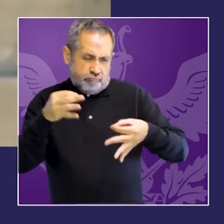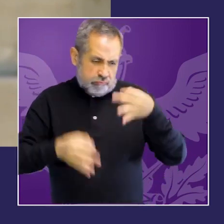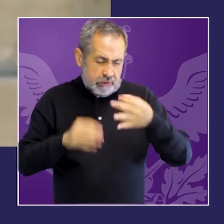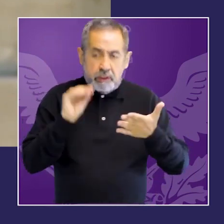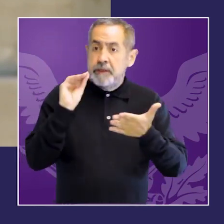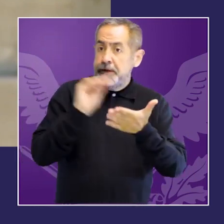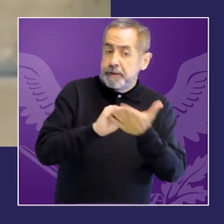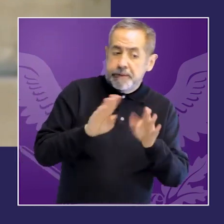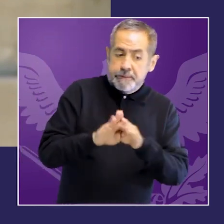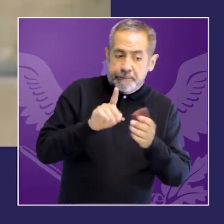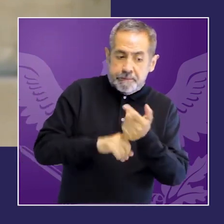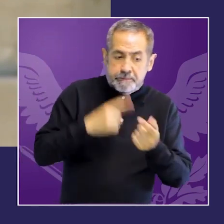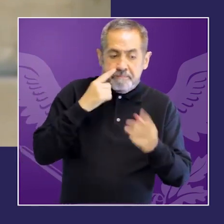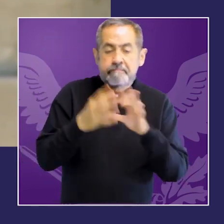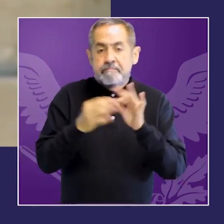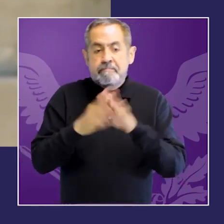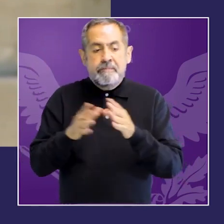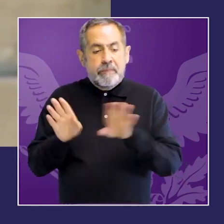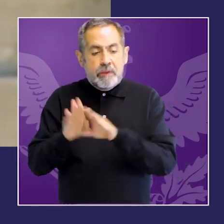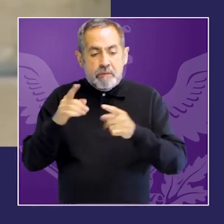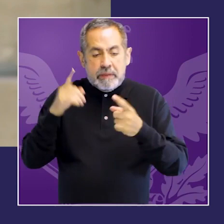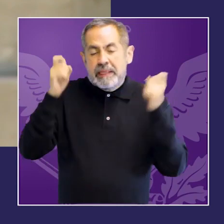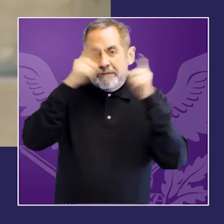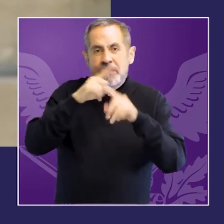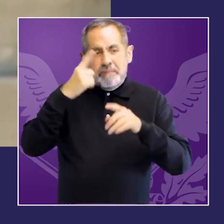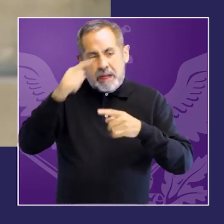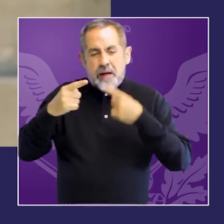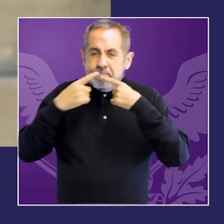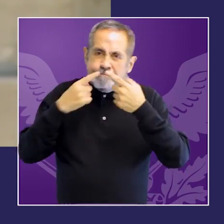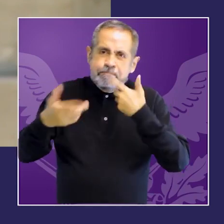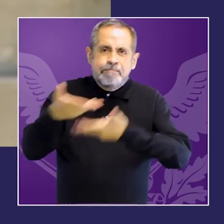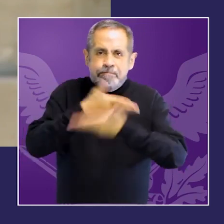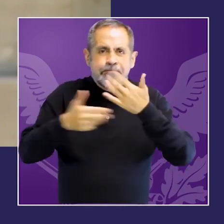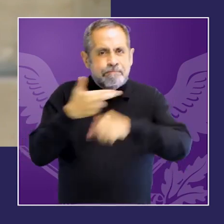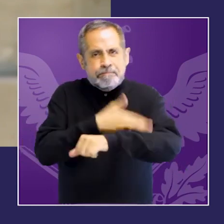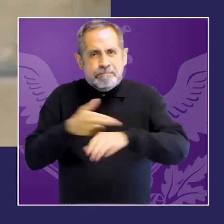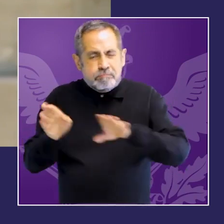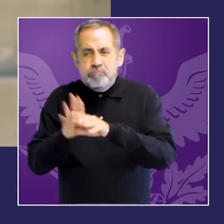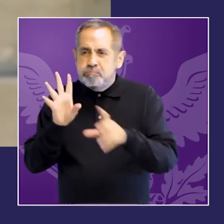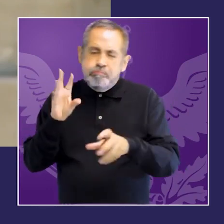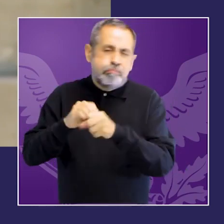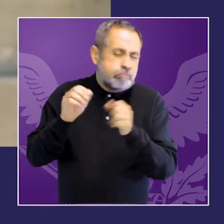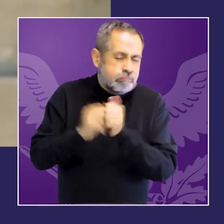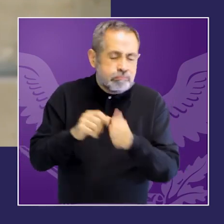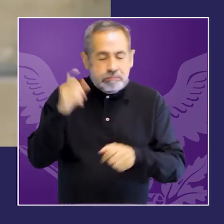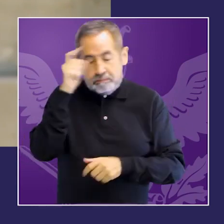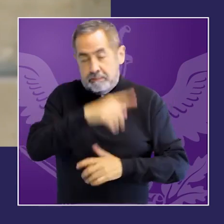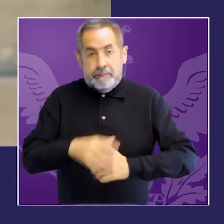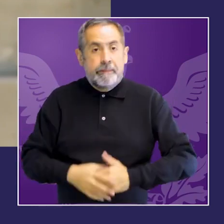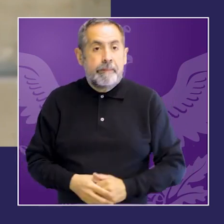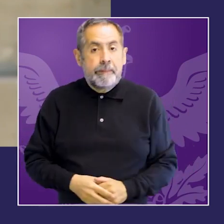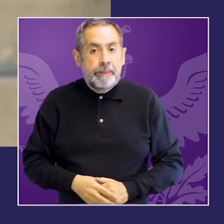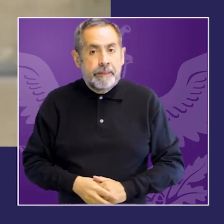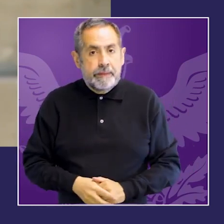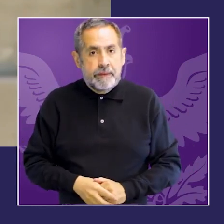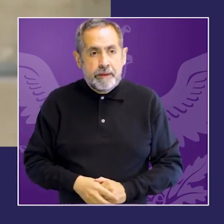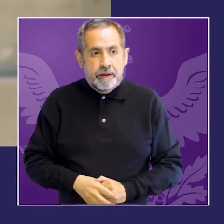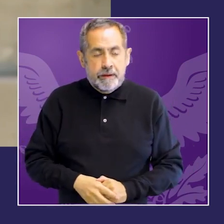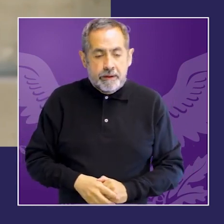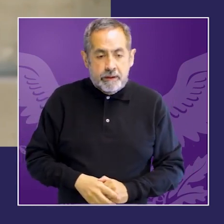sobre su efectiva aplicación en los poderes judiciales. La evidencia muestra que hay